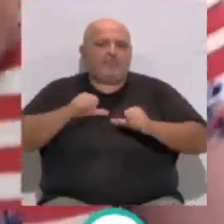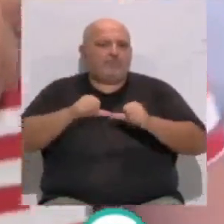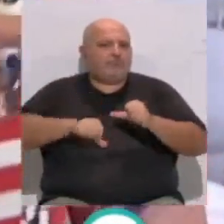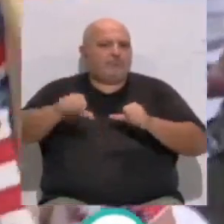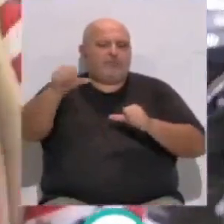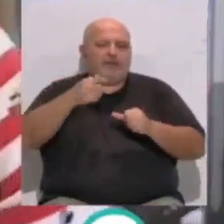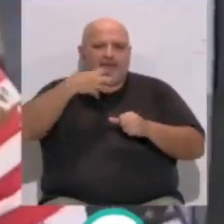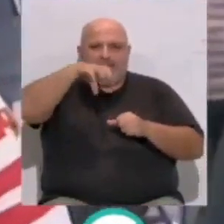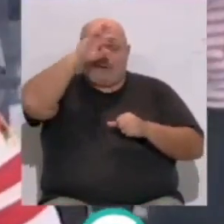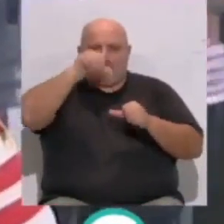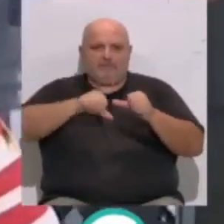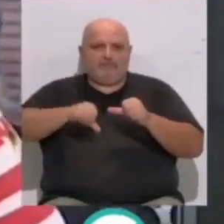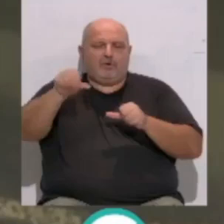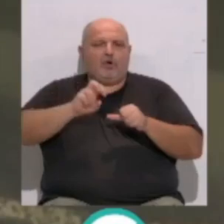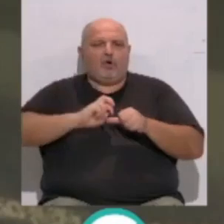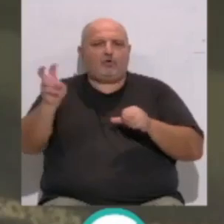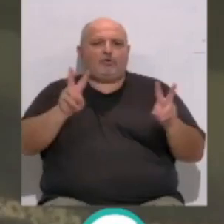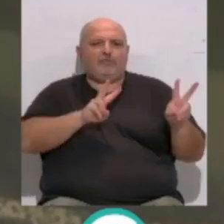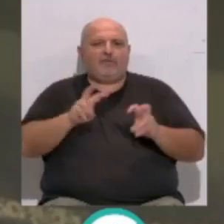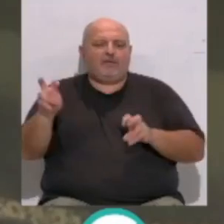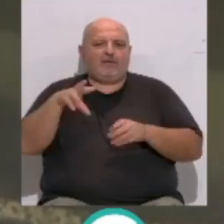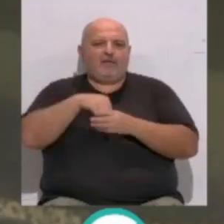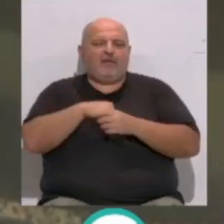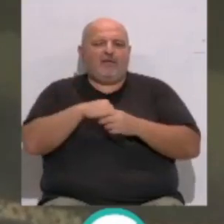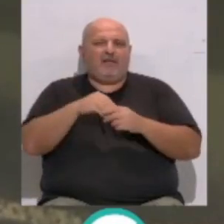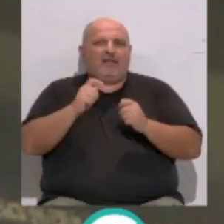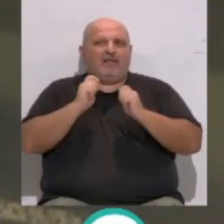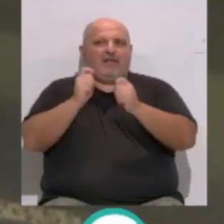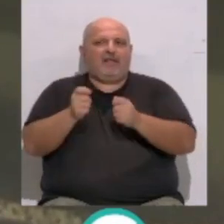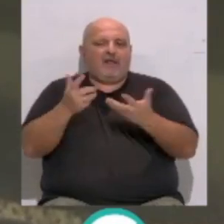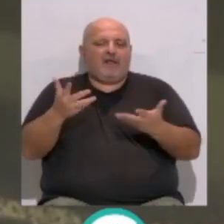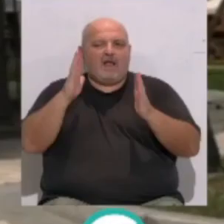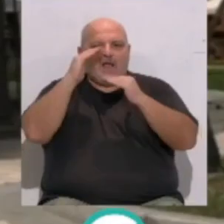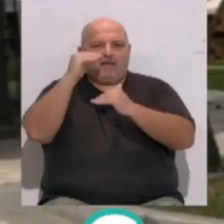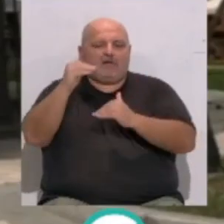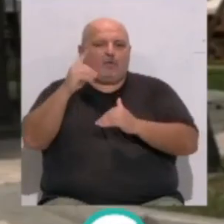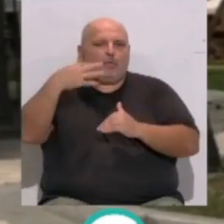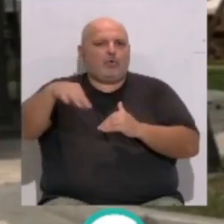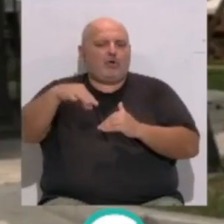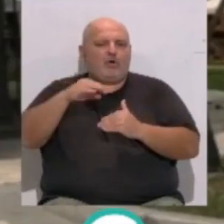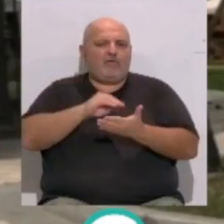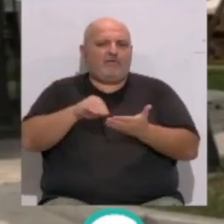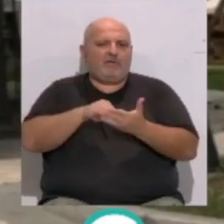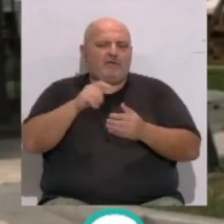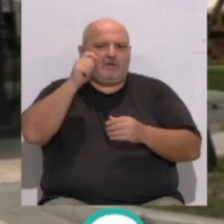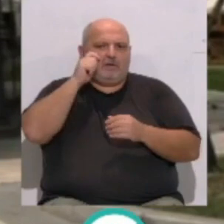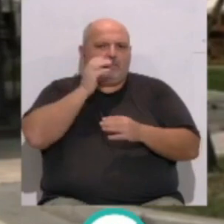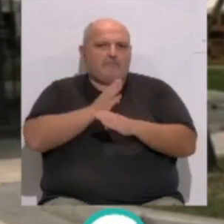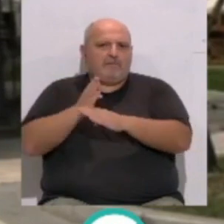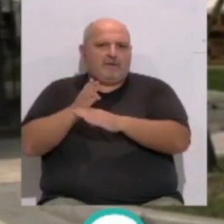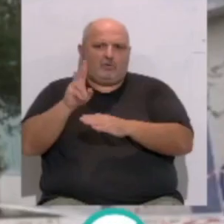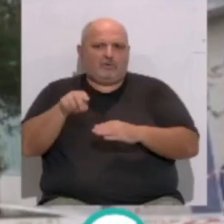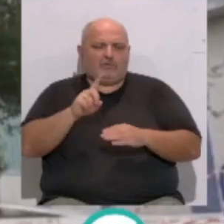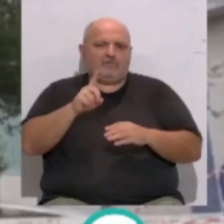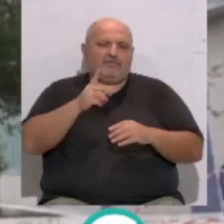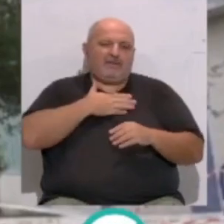el próximo enero. Otra de las novedades que recoge esta adjudicación es la atención no solo de las oficinas de turismo permanentes de